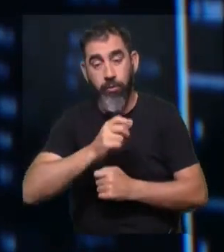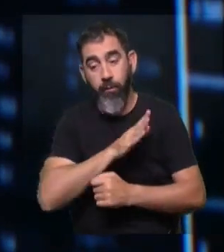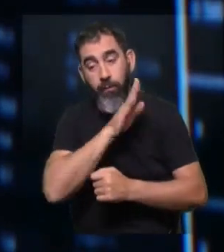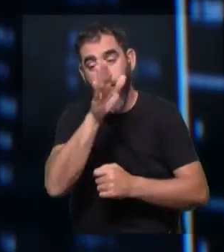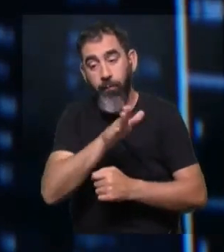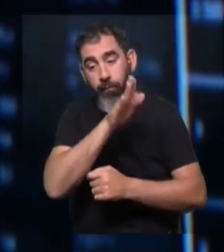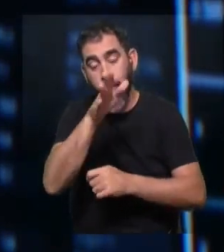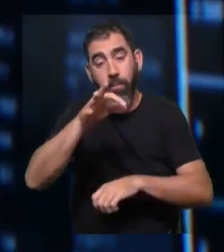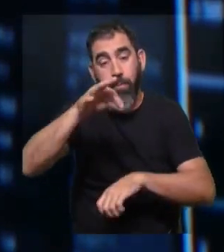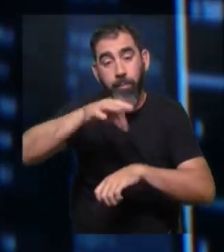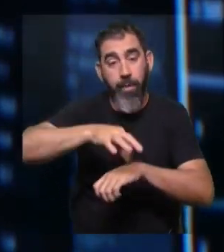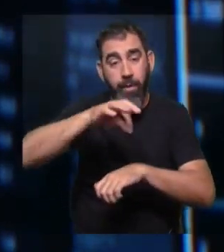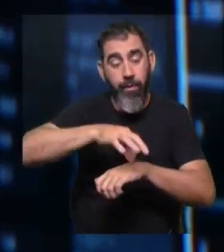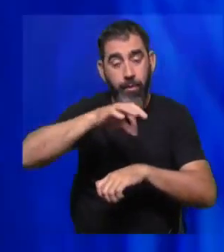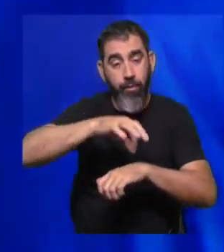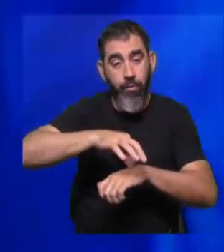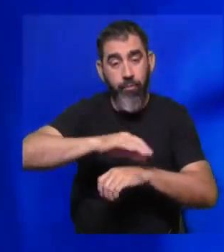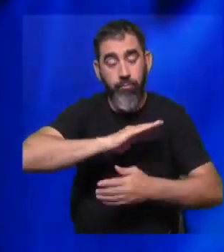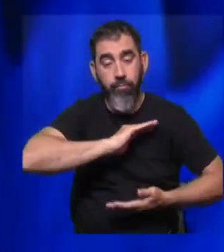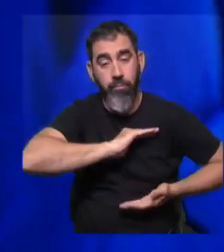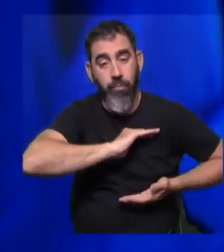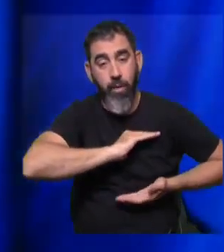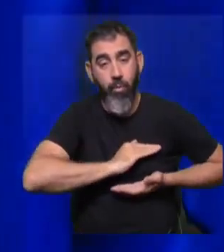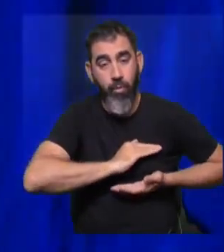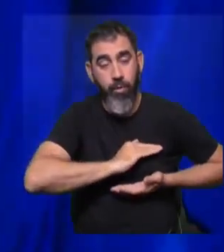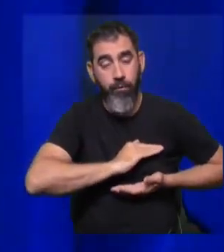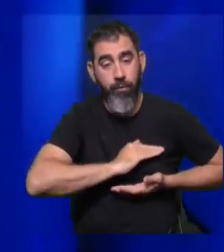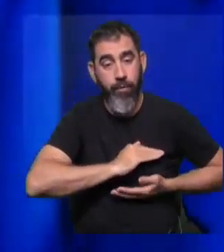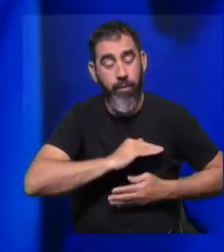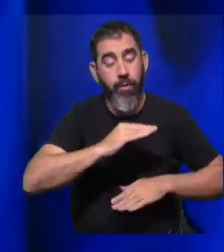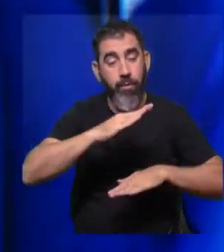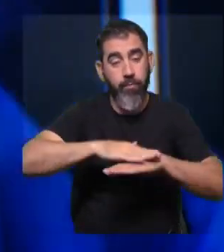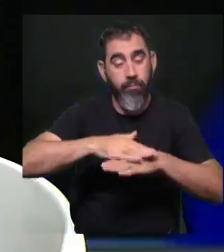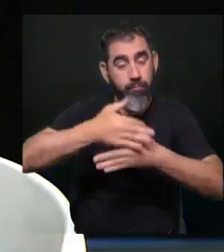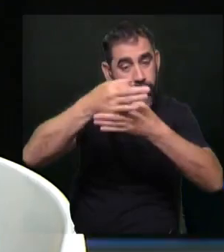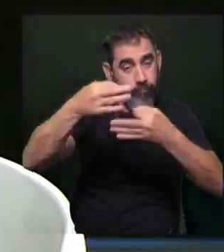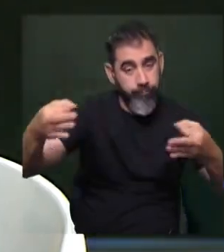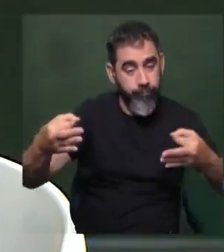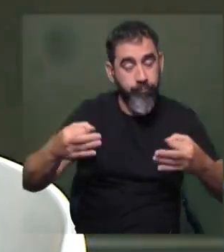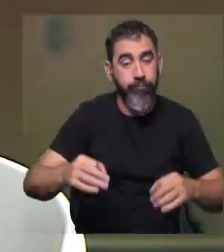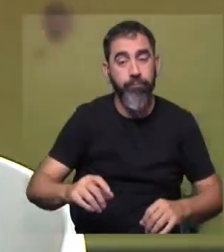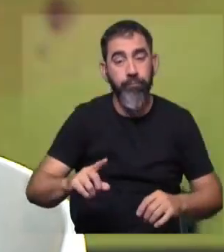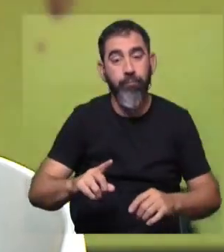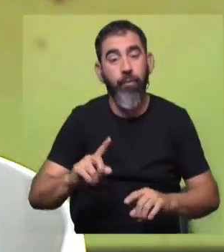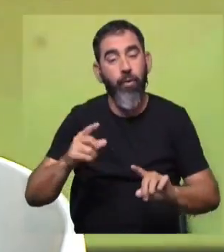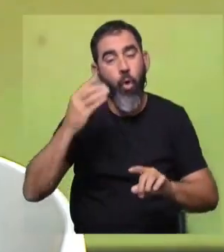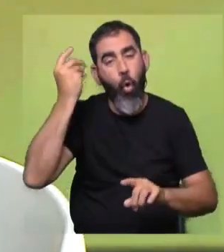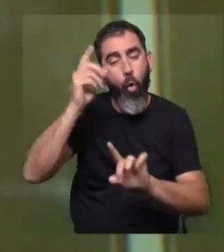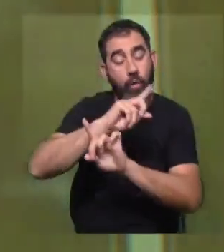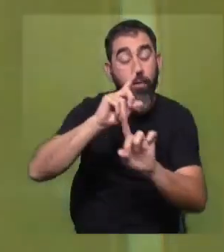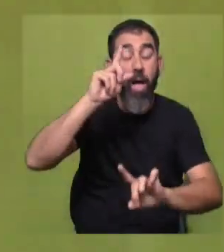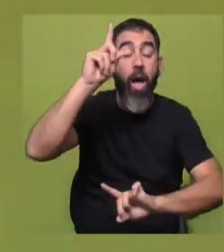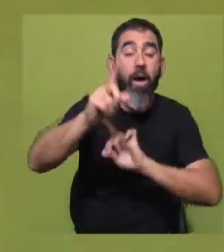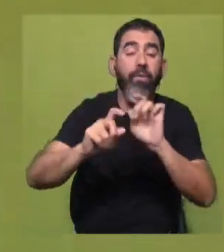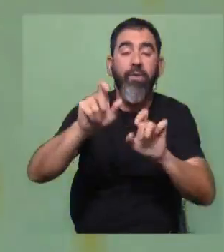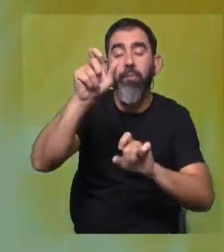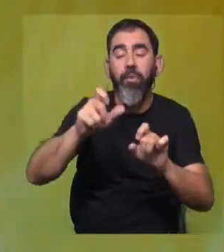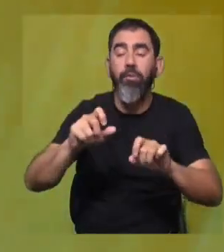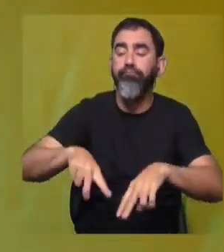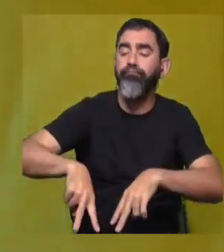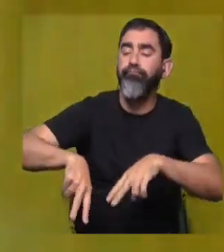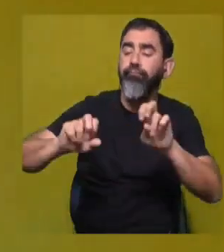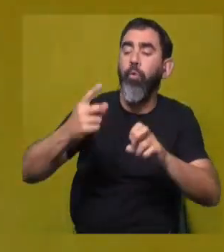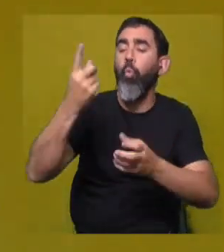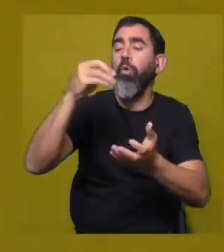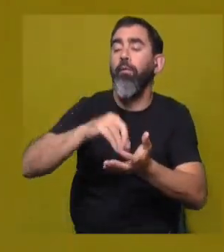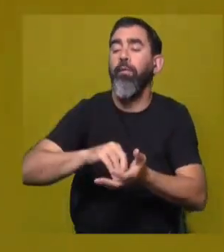regularmente a hacerse la mamografía en el momento correcto. Sin duda. Y no descuidar, ¿no? Porque muchas veces también hay gente que se hace los estudios